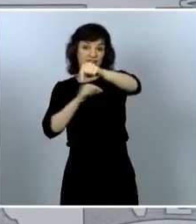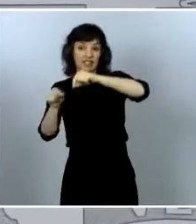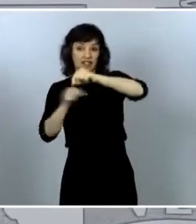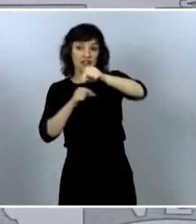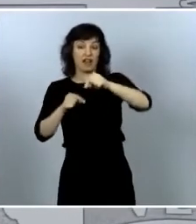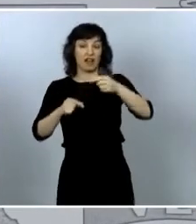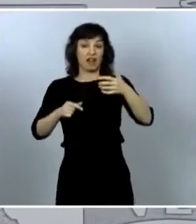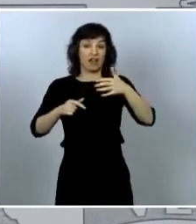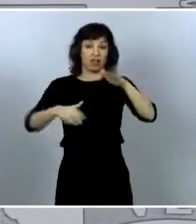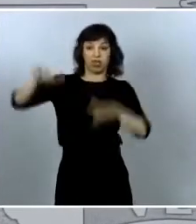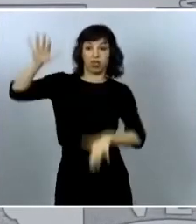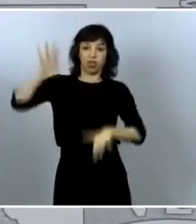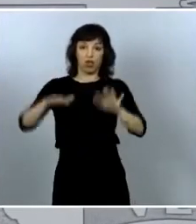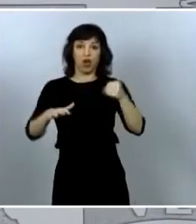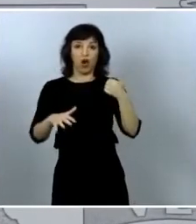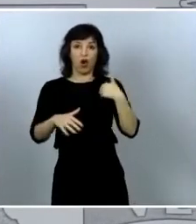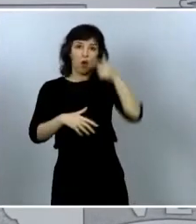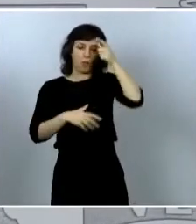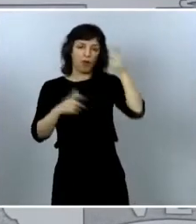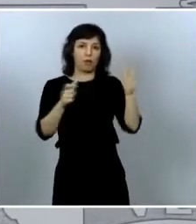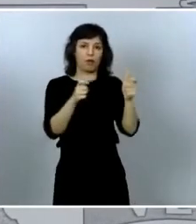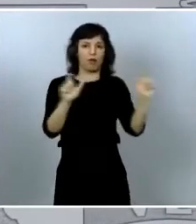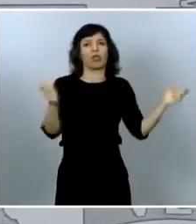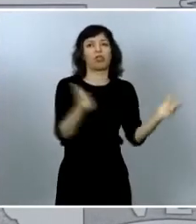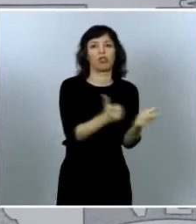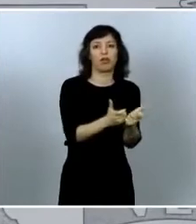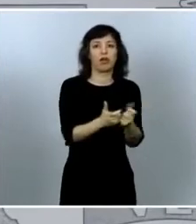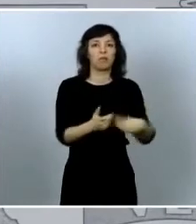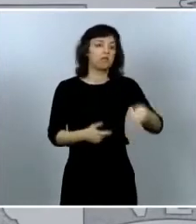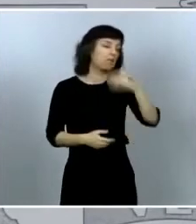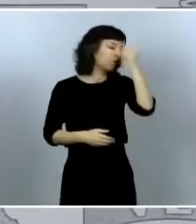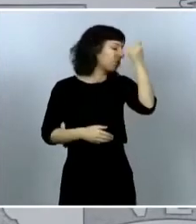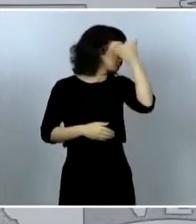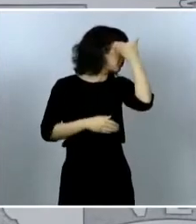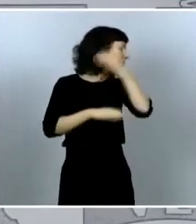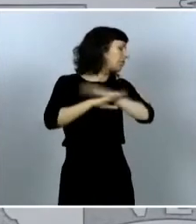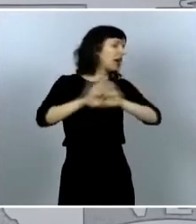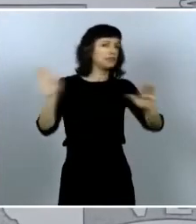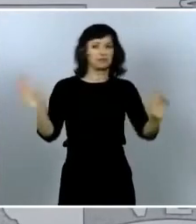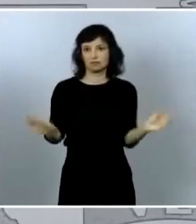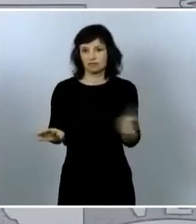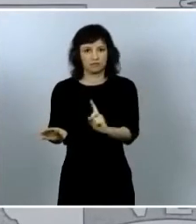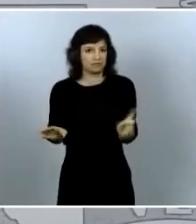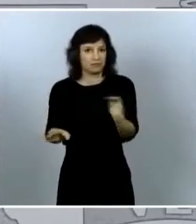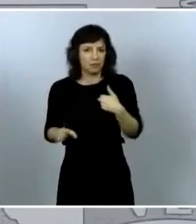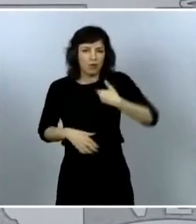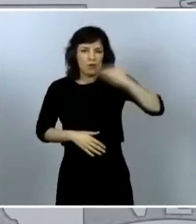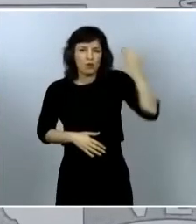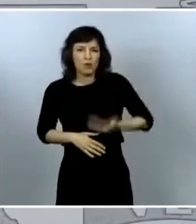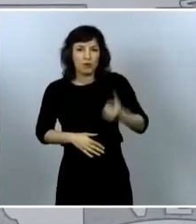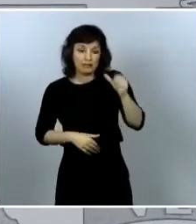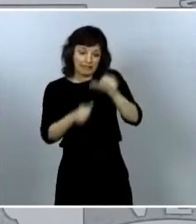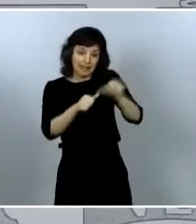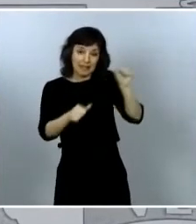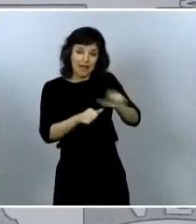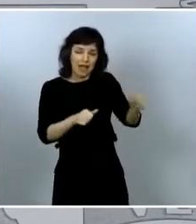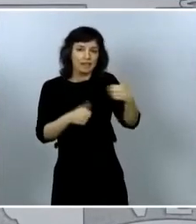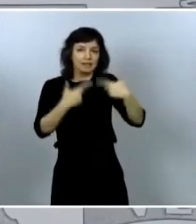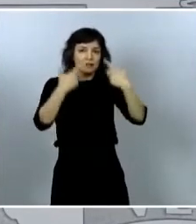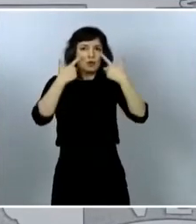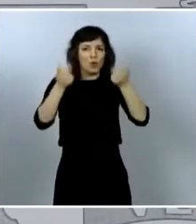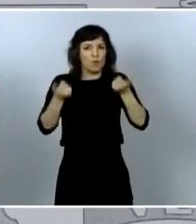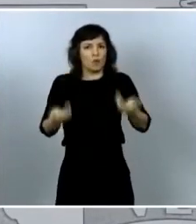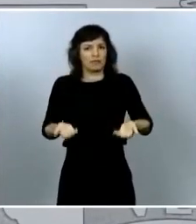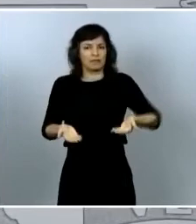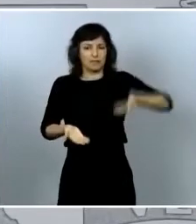porque son cuestiones esenciales que han tomado relevancia en estas semanas de pandemia tampoco nadie podrá